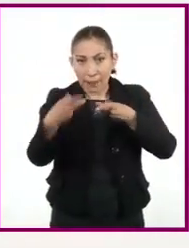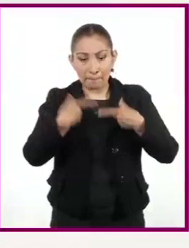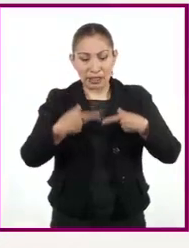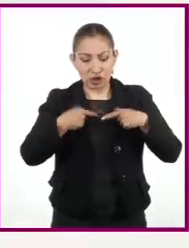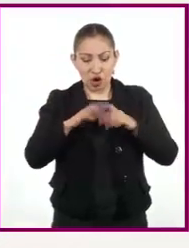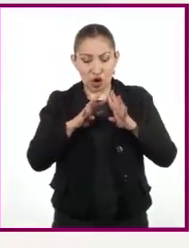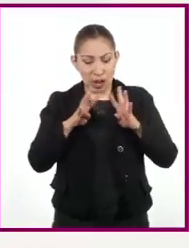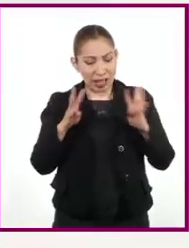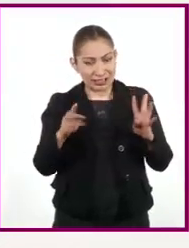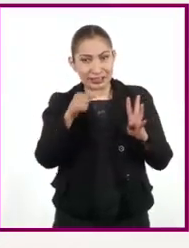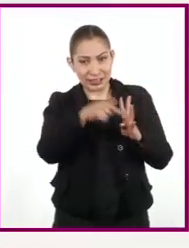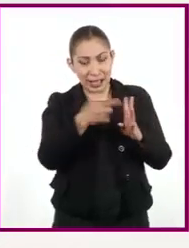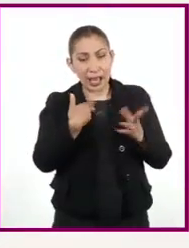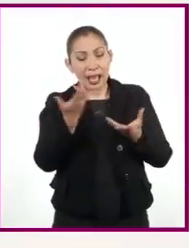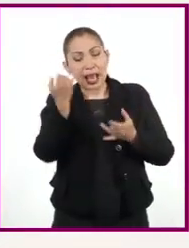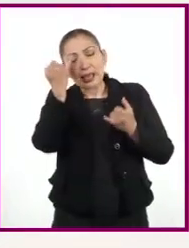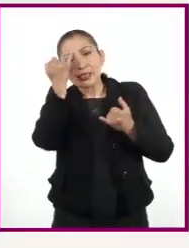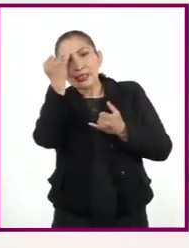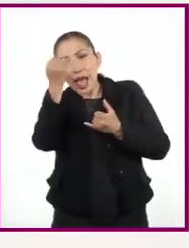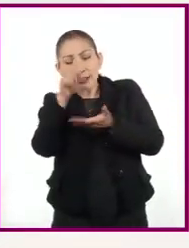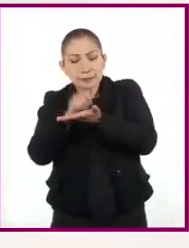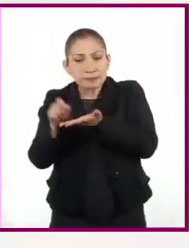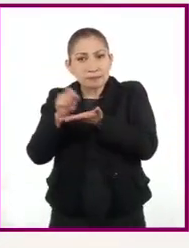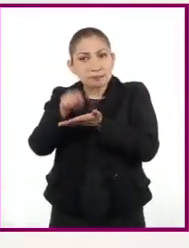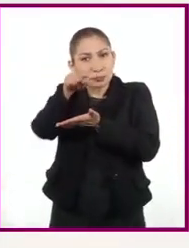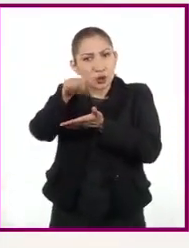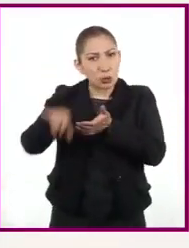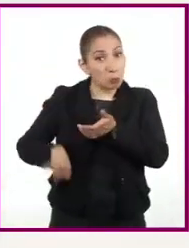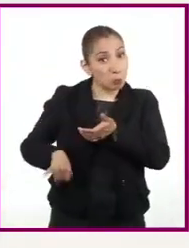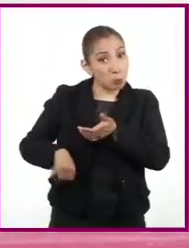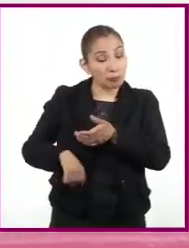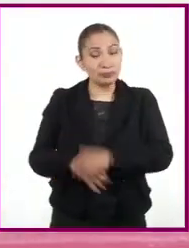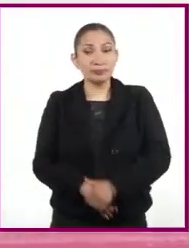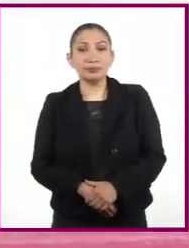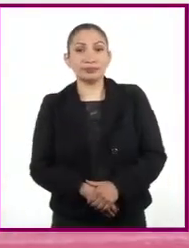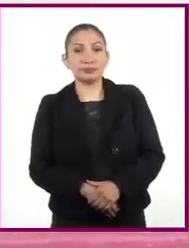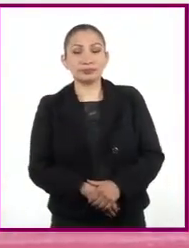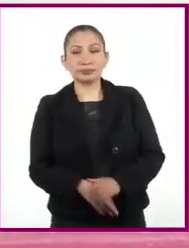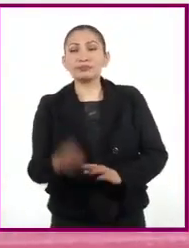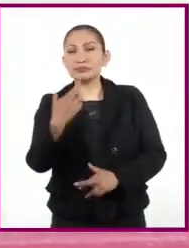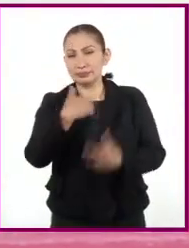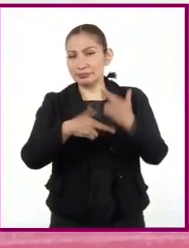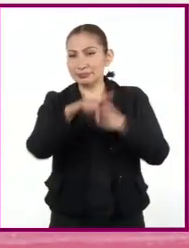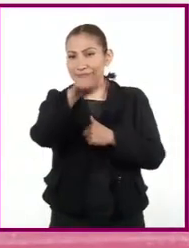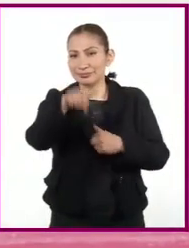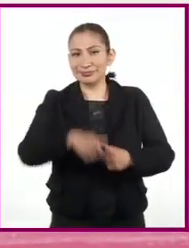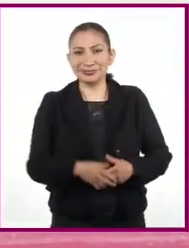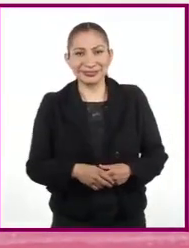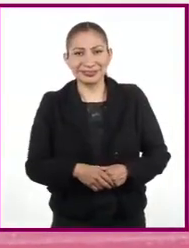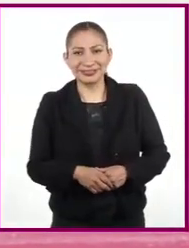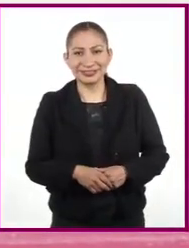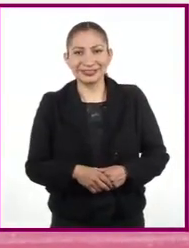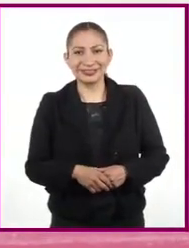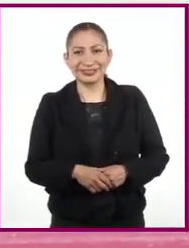artistas y anoten las ideas que más les llaman la atención. ¡Volvemos en unos minutos!